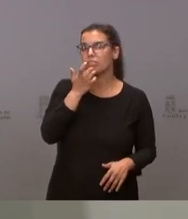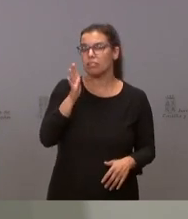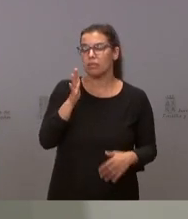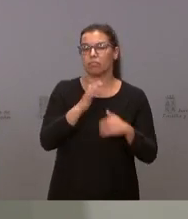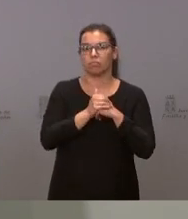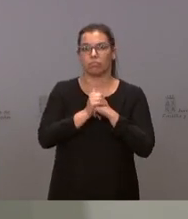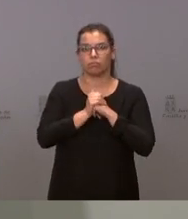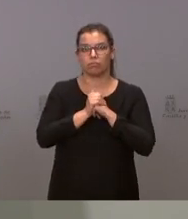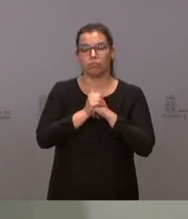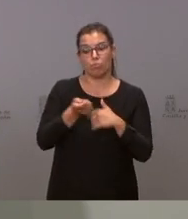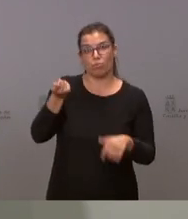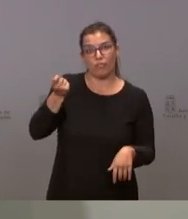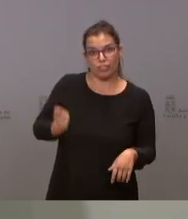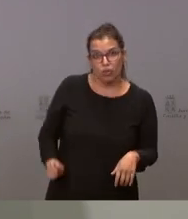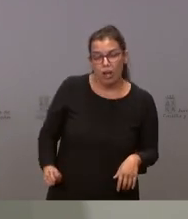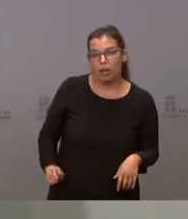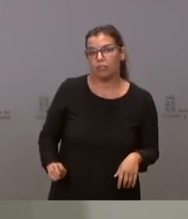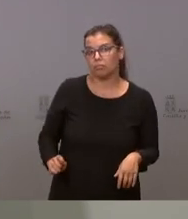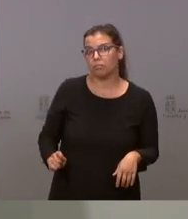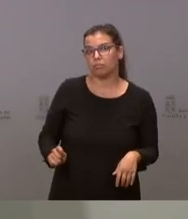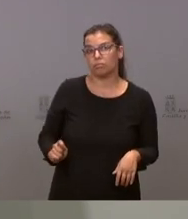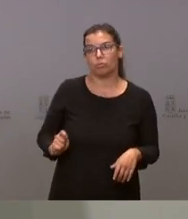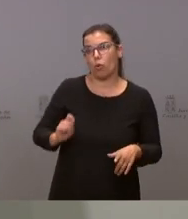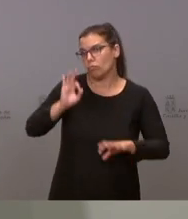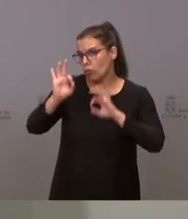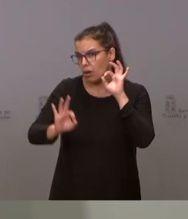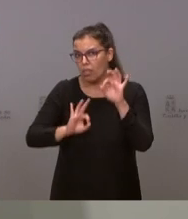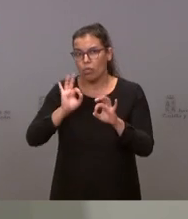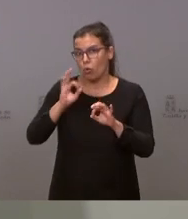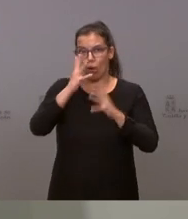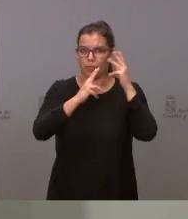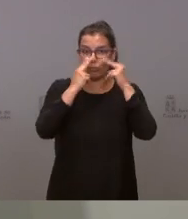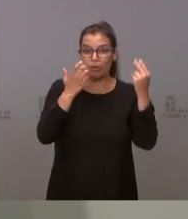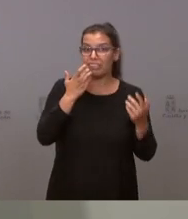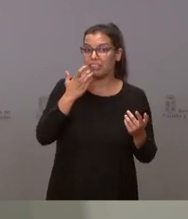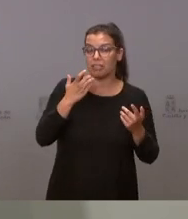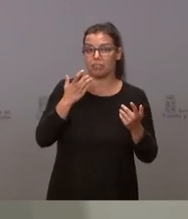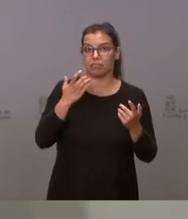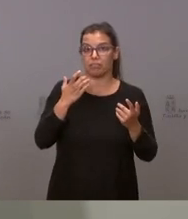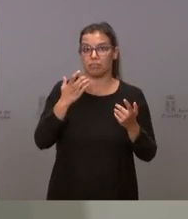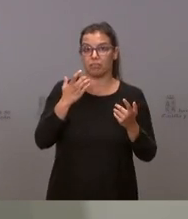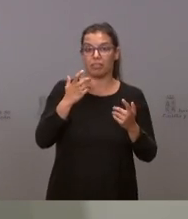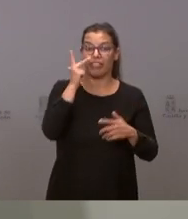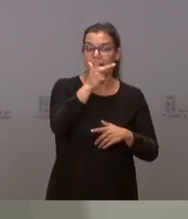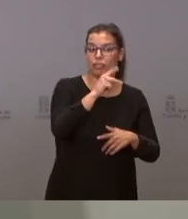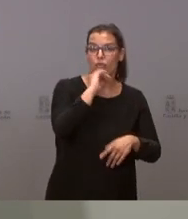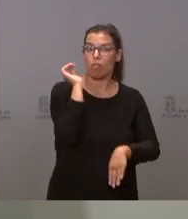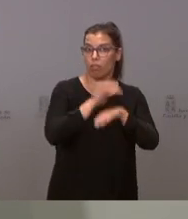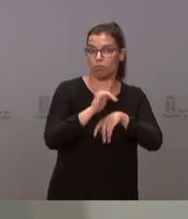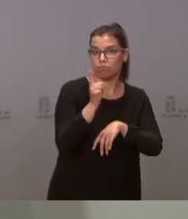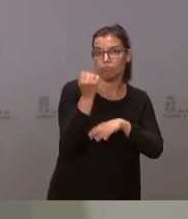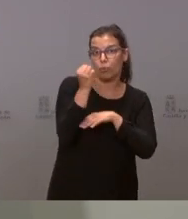como profesionales o como organizaciones o la Administración, incumplan estos derechos. Por tanto,